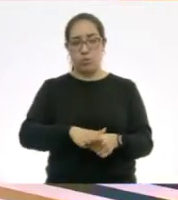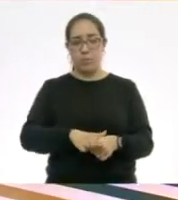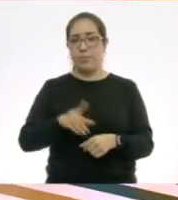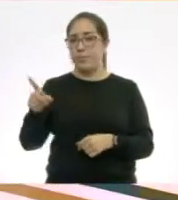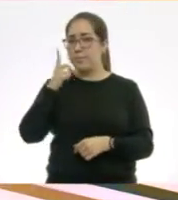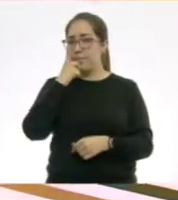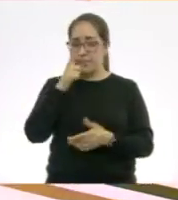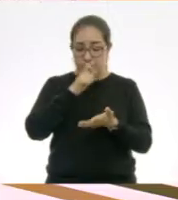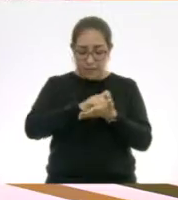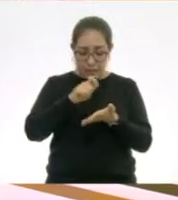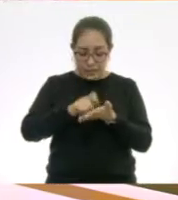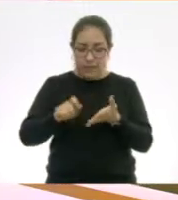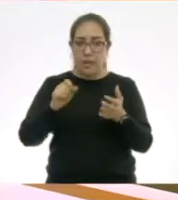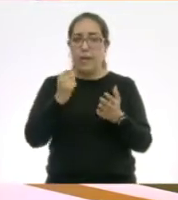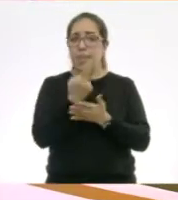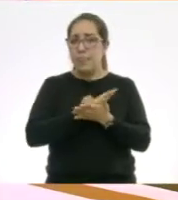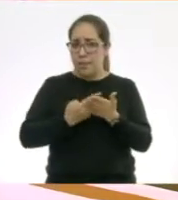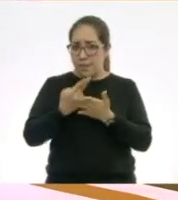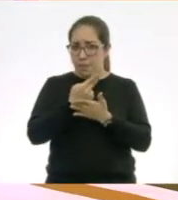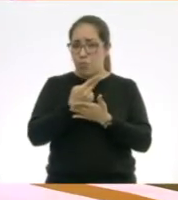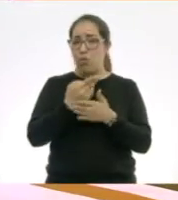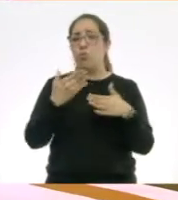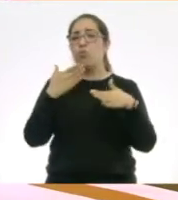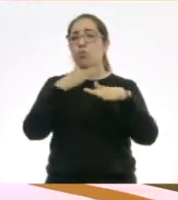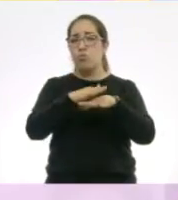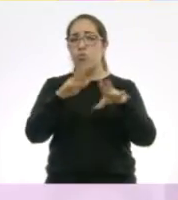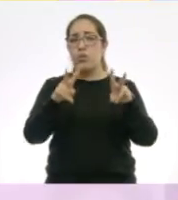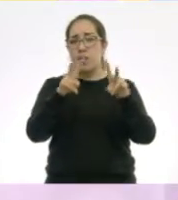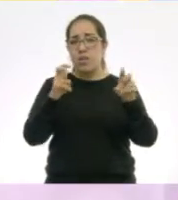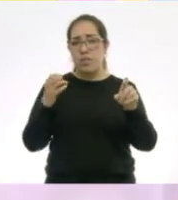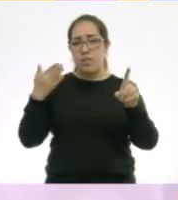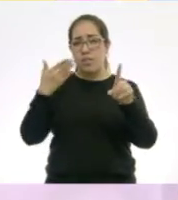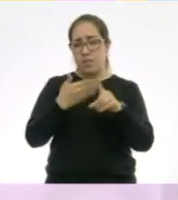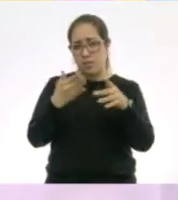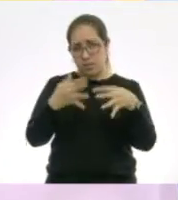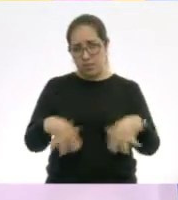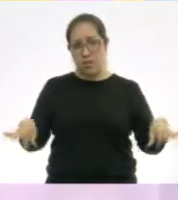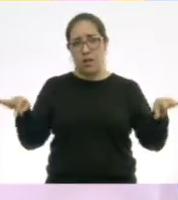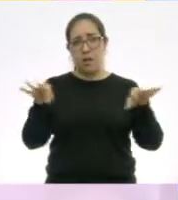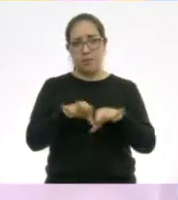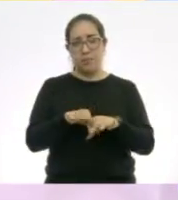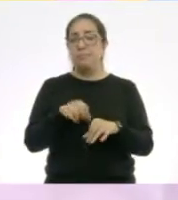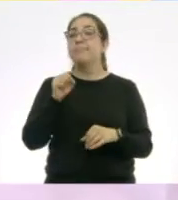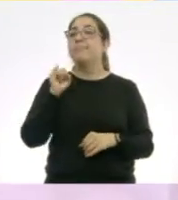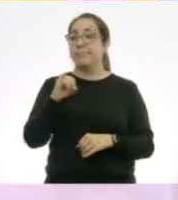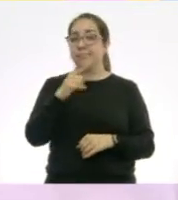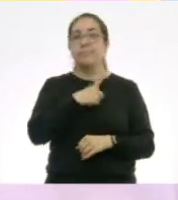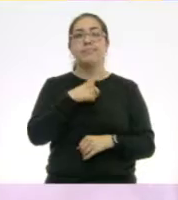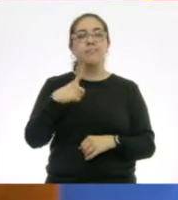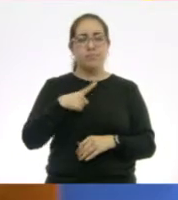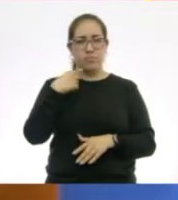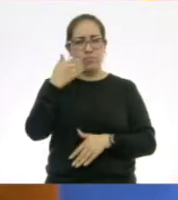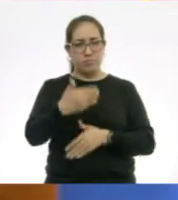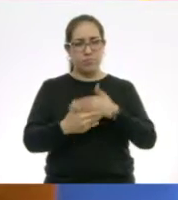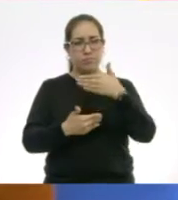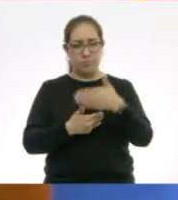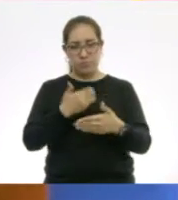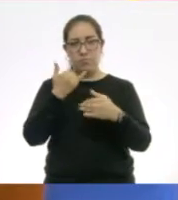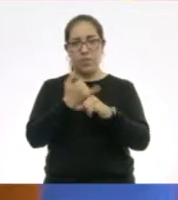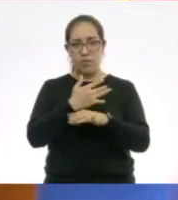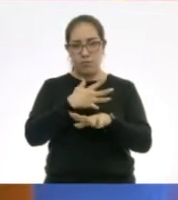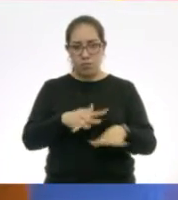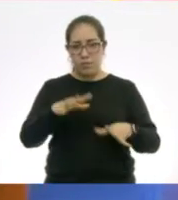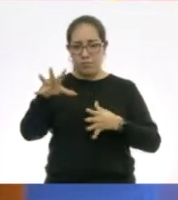Escribir y hacer dibujos sobre los datos que resulten importantes. Tenemos que ir siempre capturando la información